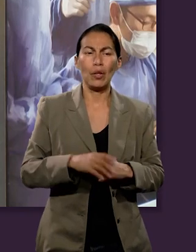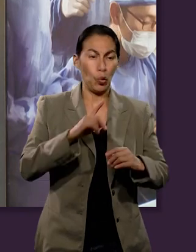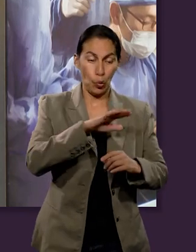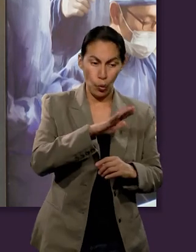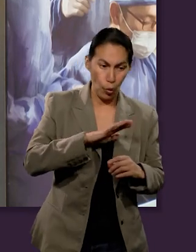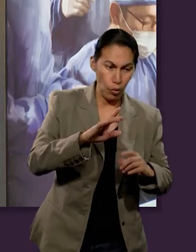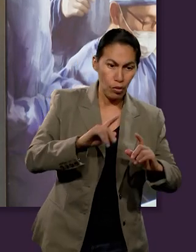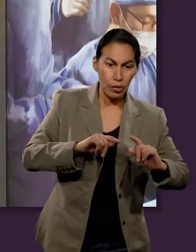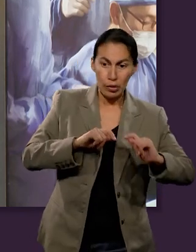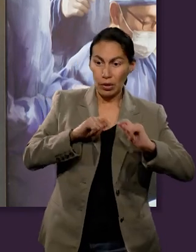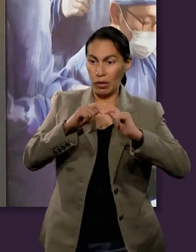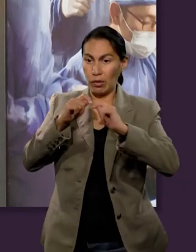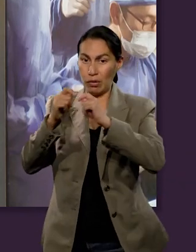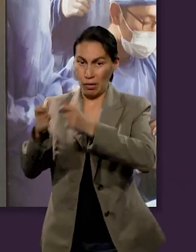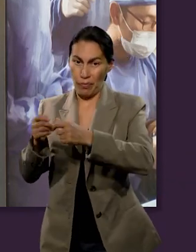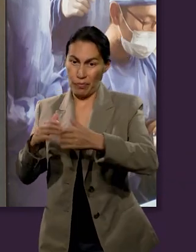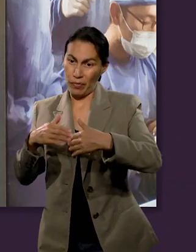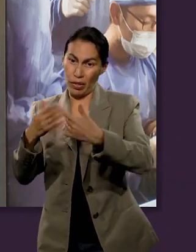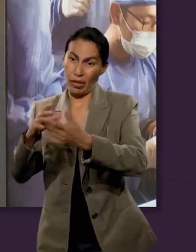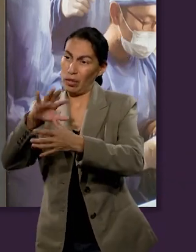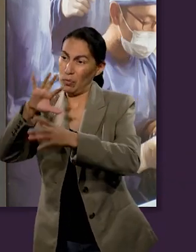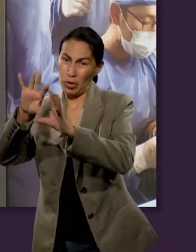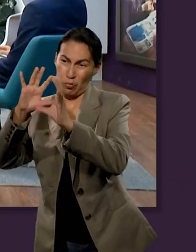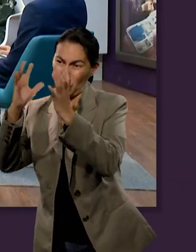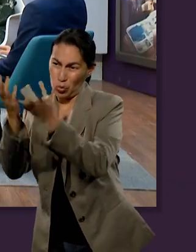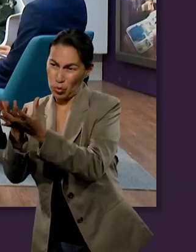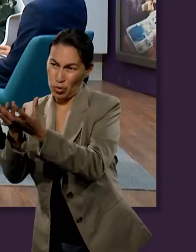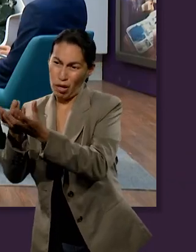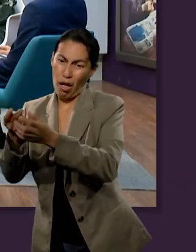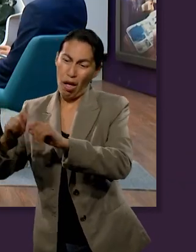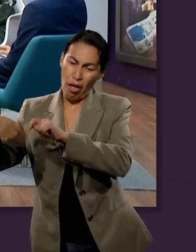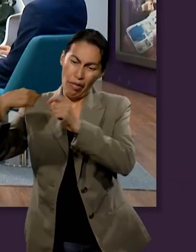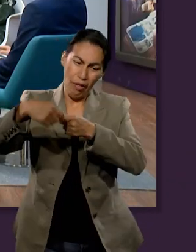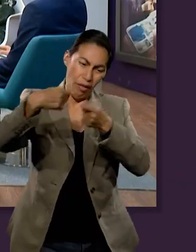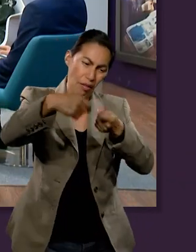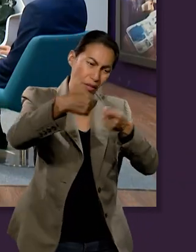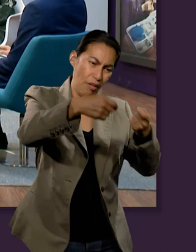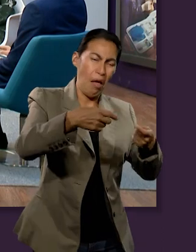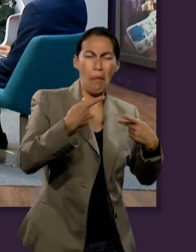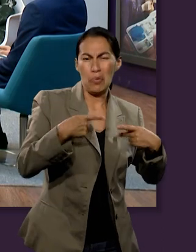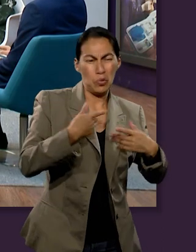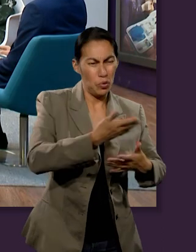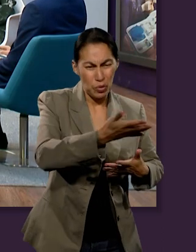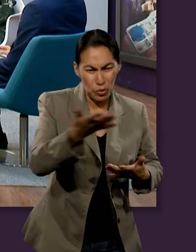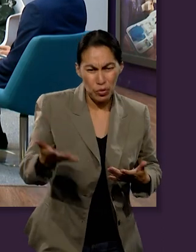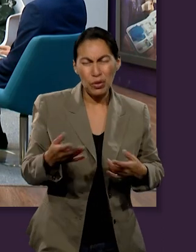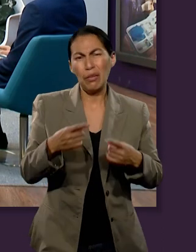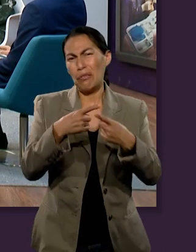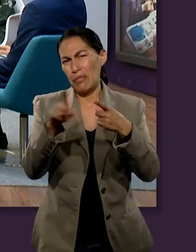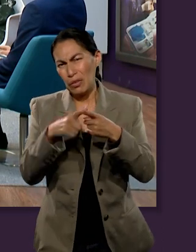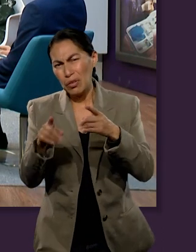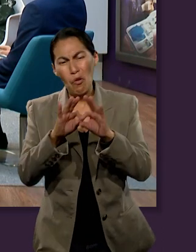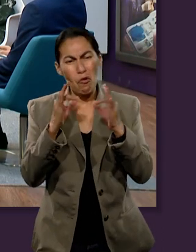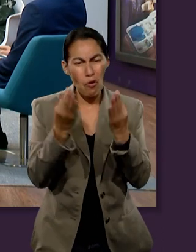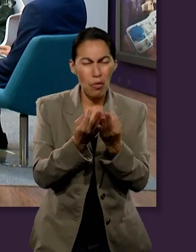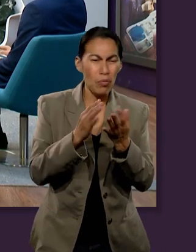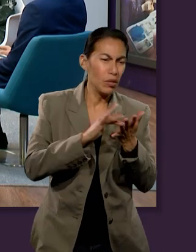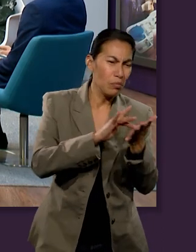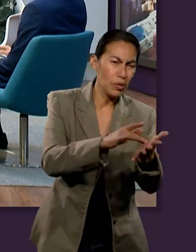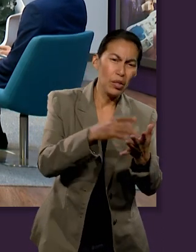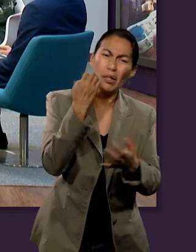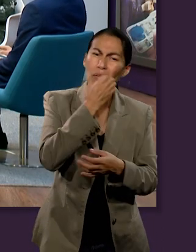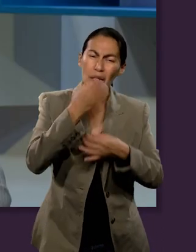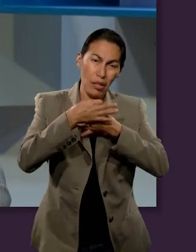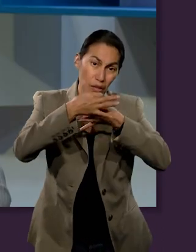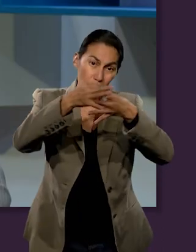se delega desde la conferencia general hacia los diferentes medios que la iglesia